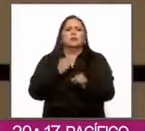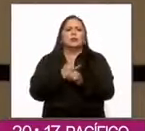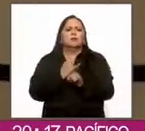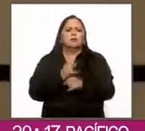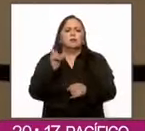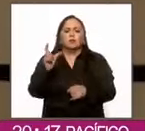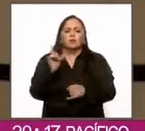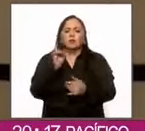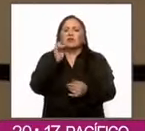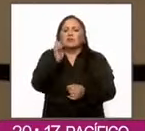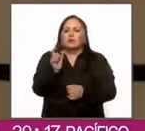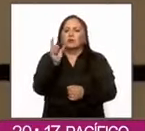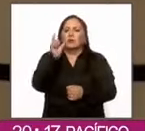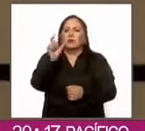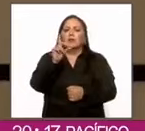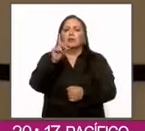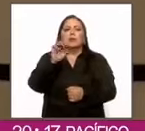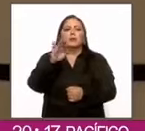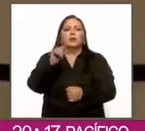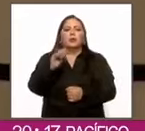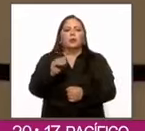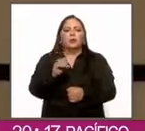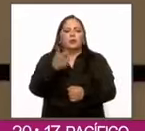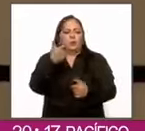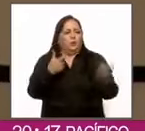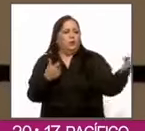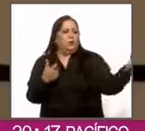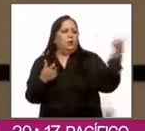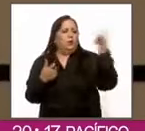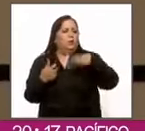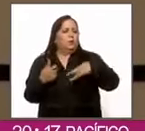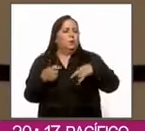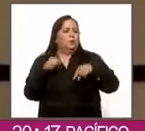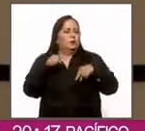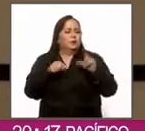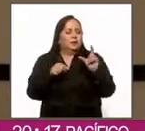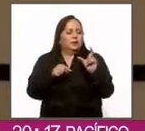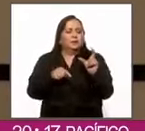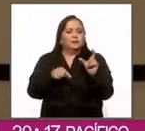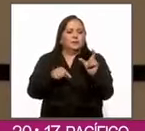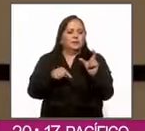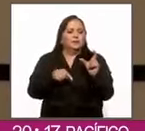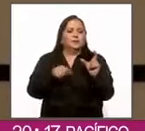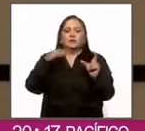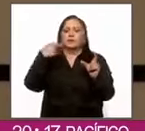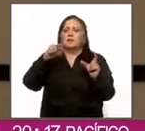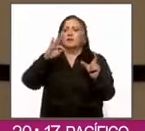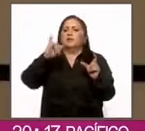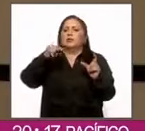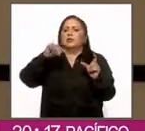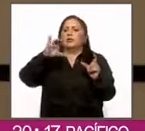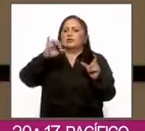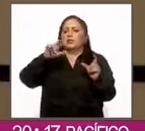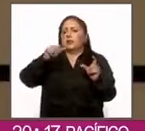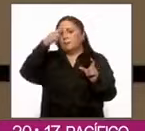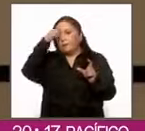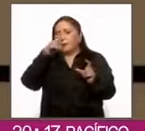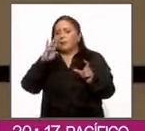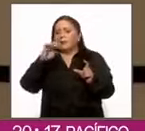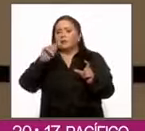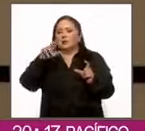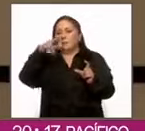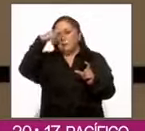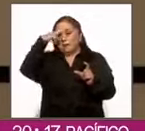que es una tarjeta de débito, monedero electrónico, que es la tarjeta Financiera para el Bienestar México